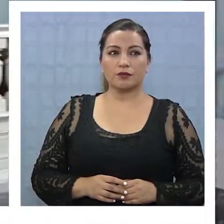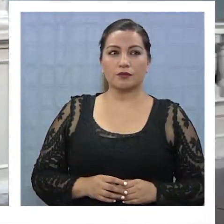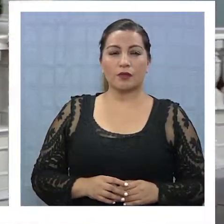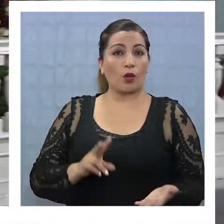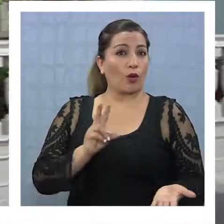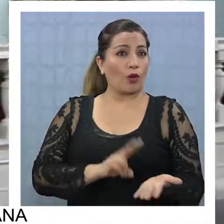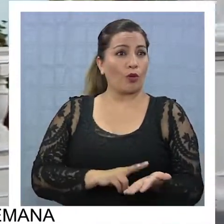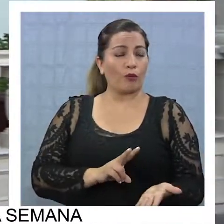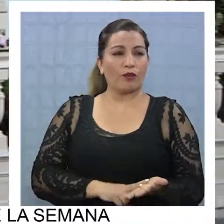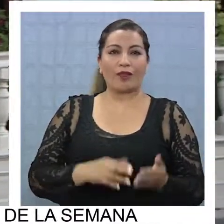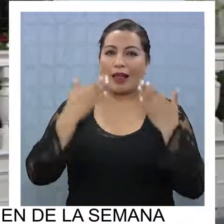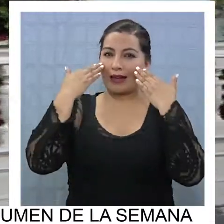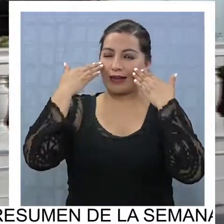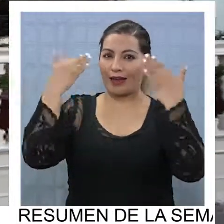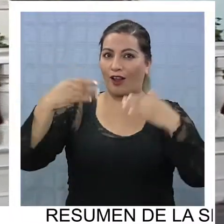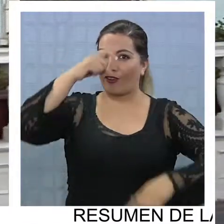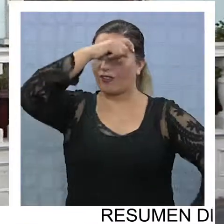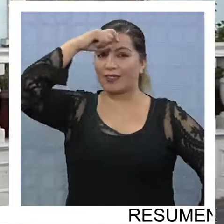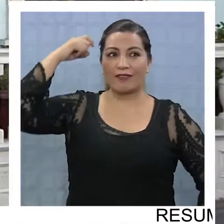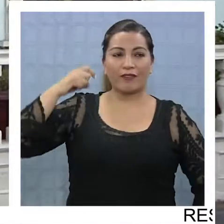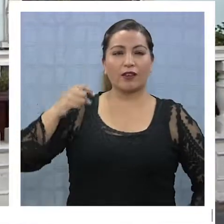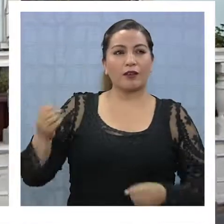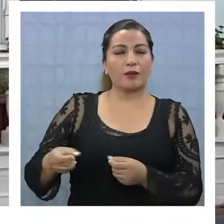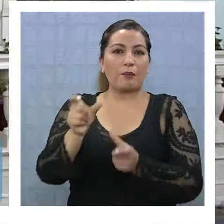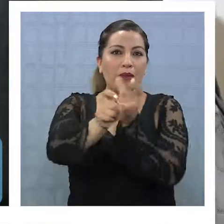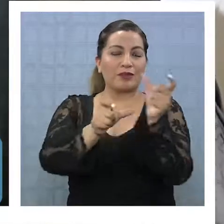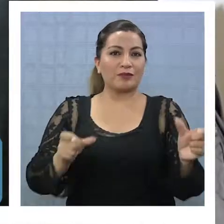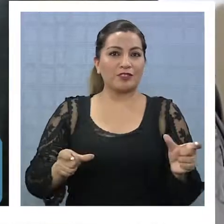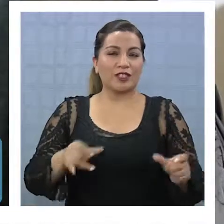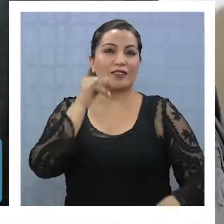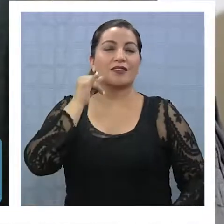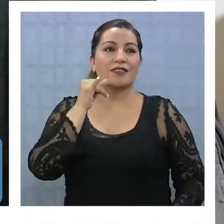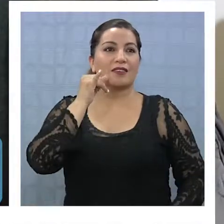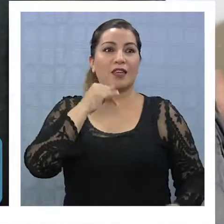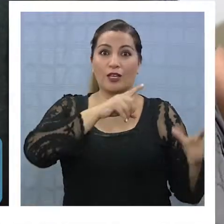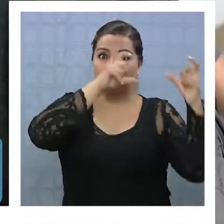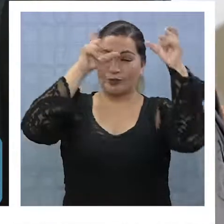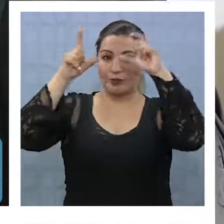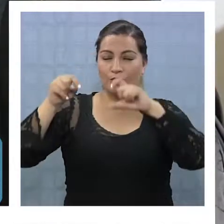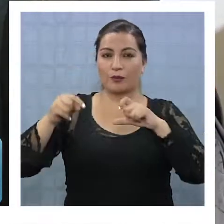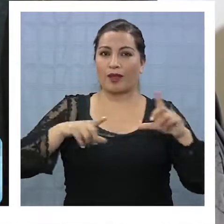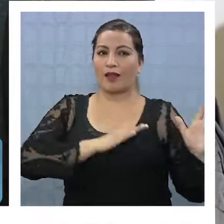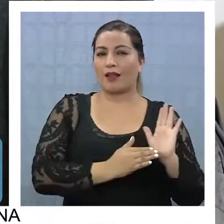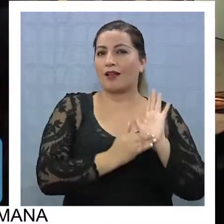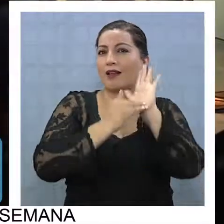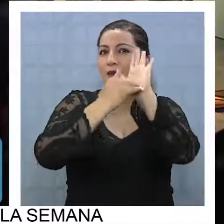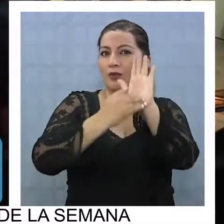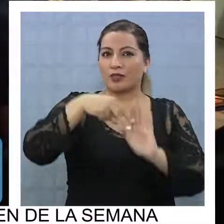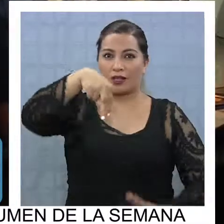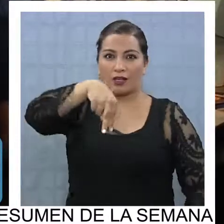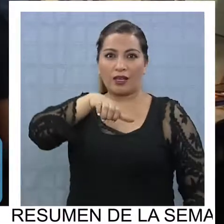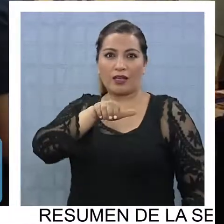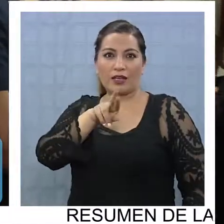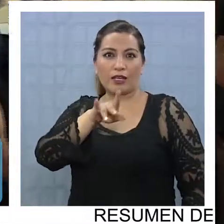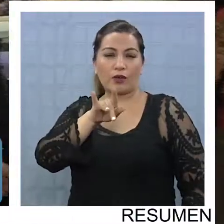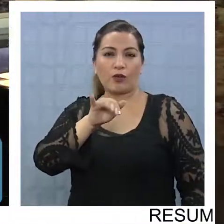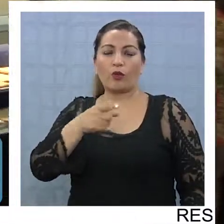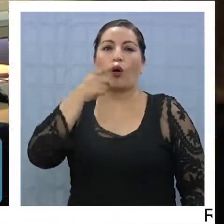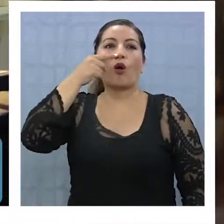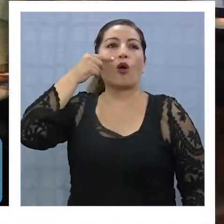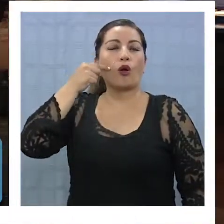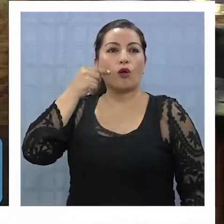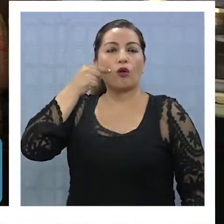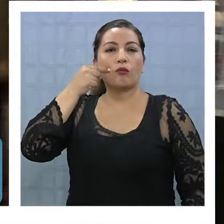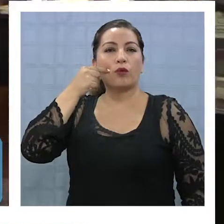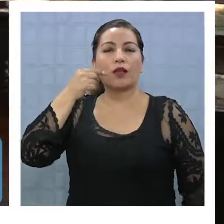Como un verdadero regalo veraniego para residentes y turistas, fue calificada la exposición Neruda, el